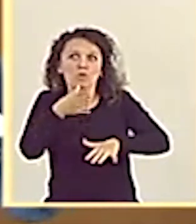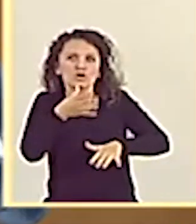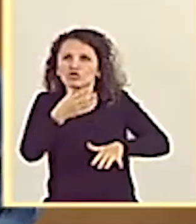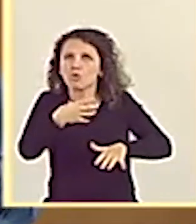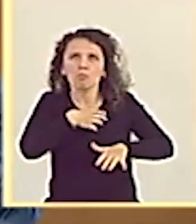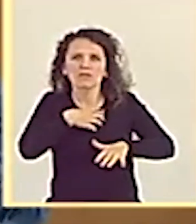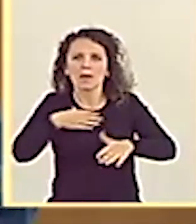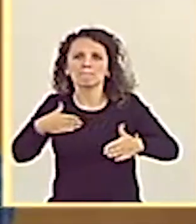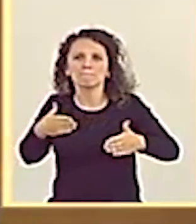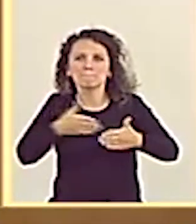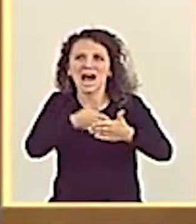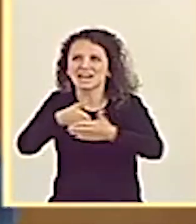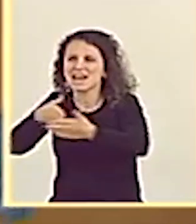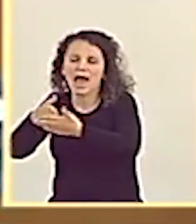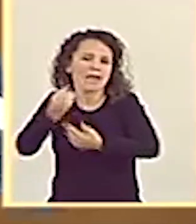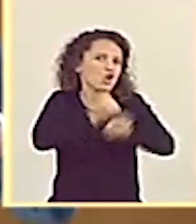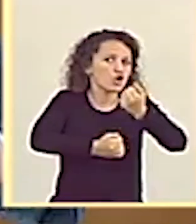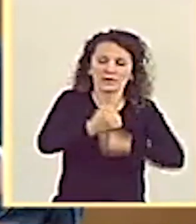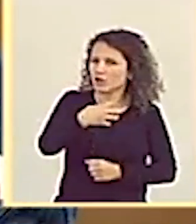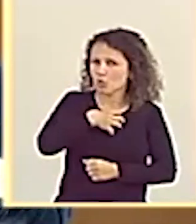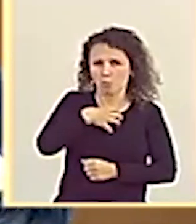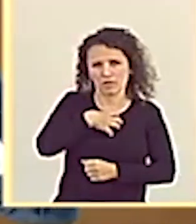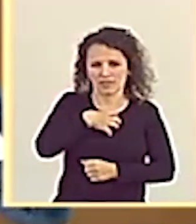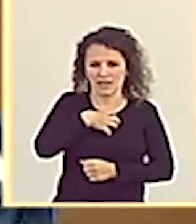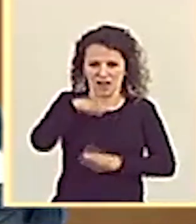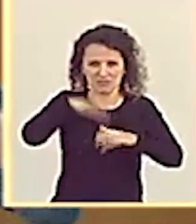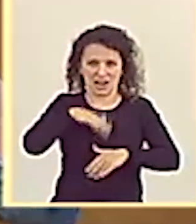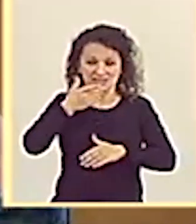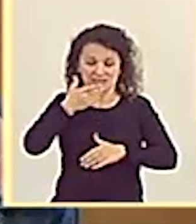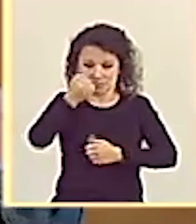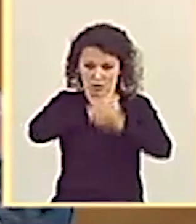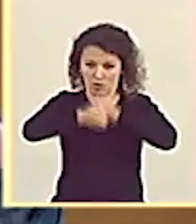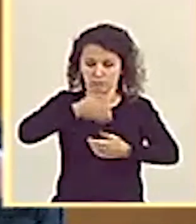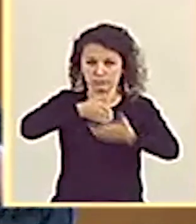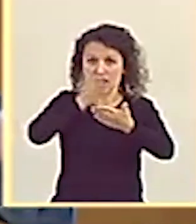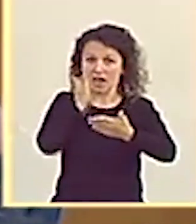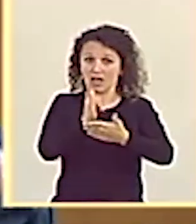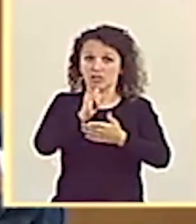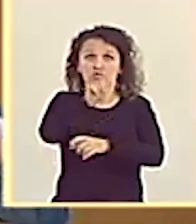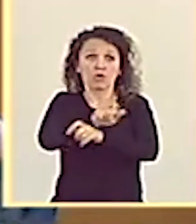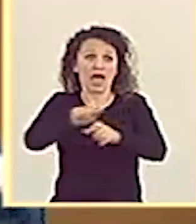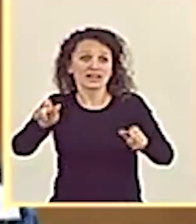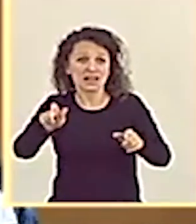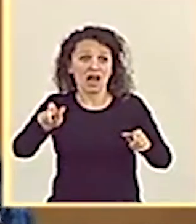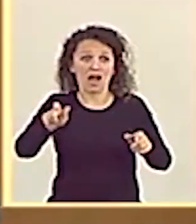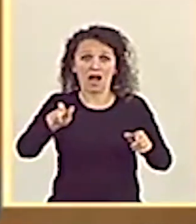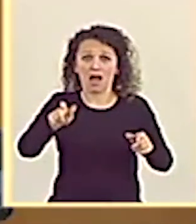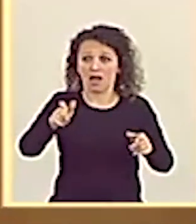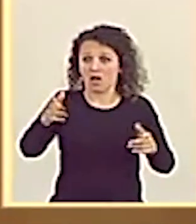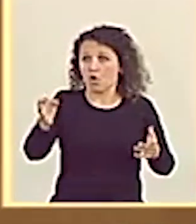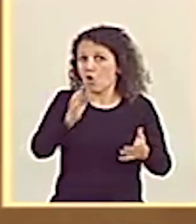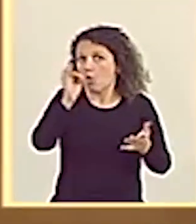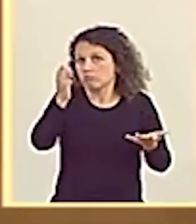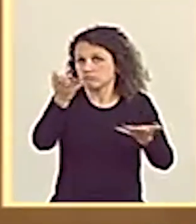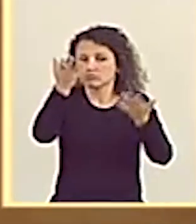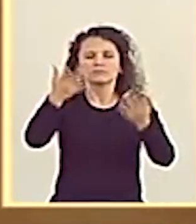barreras económicas que impidan que la inmensa, que mucha ciudadanía, mucha ciudadanía, porque le